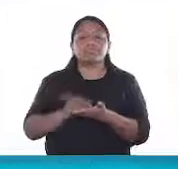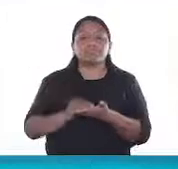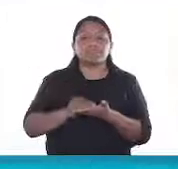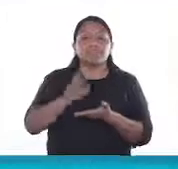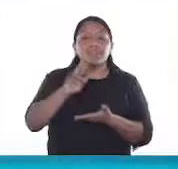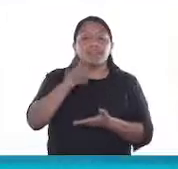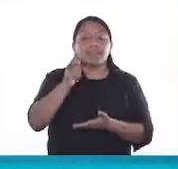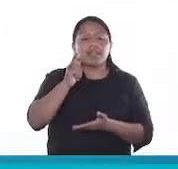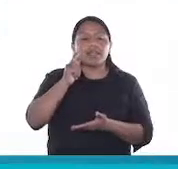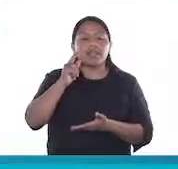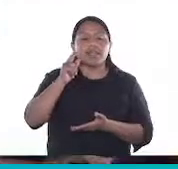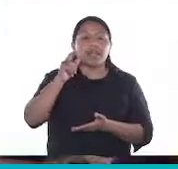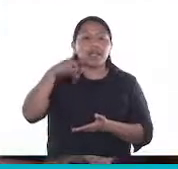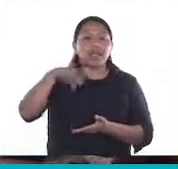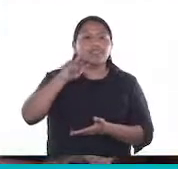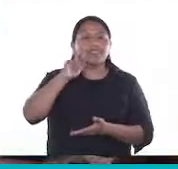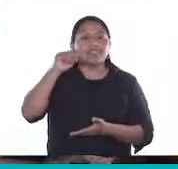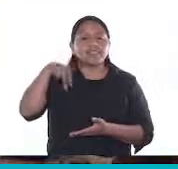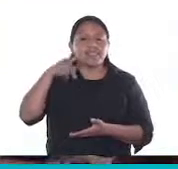Rancini.